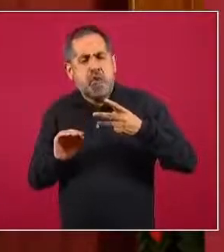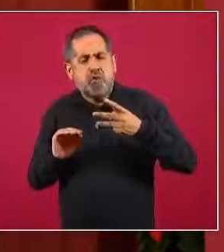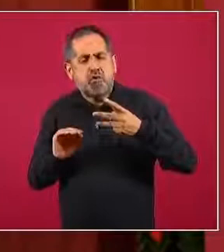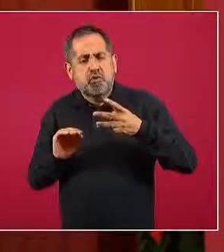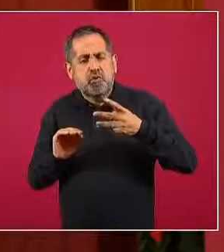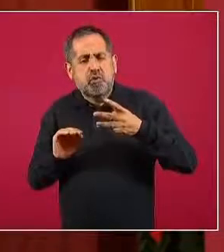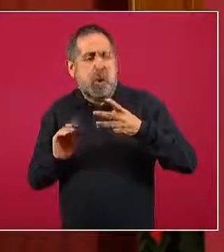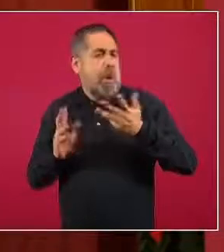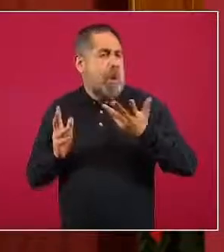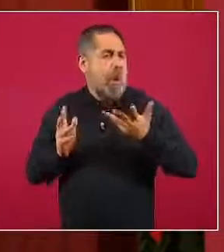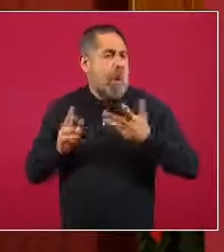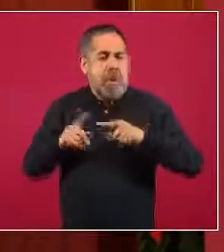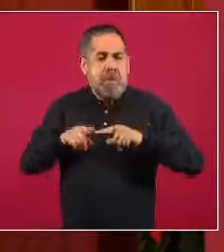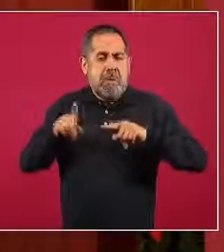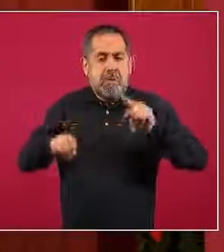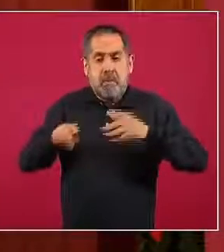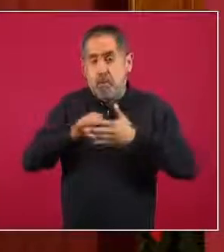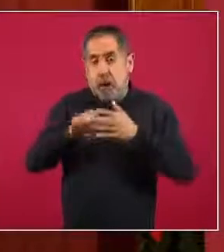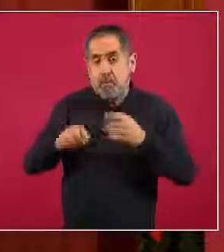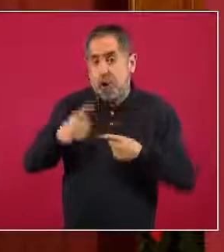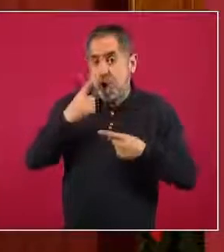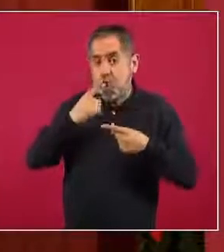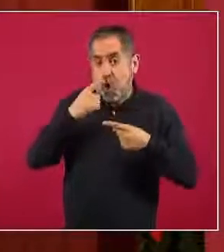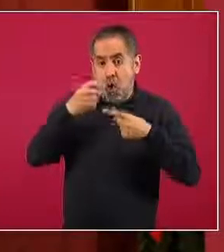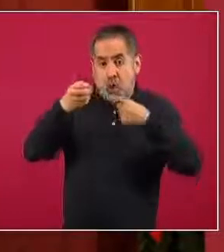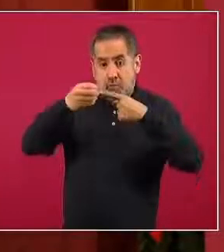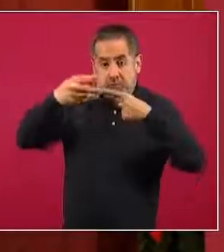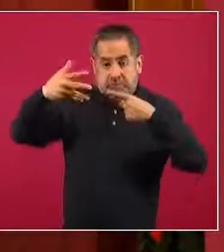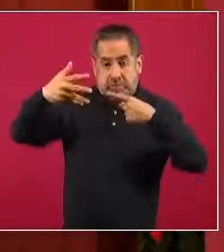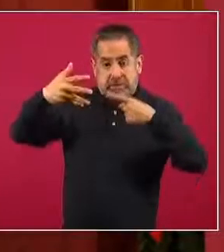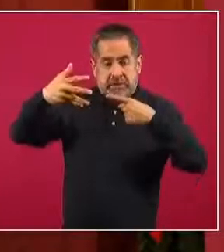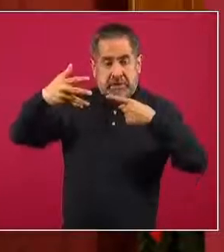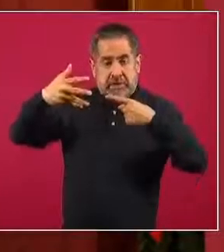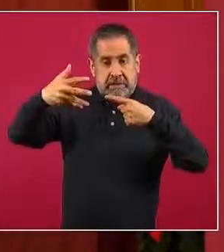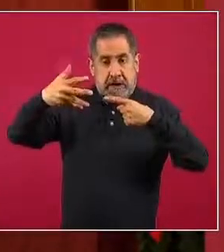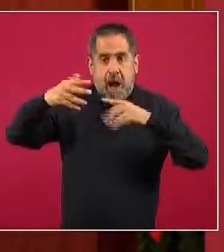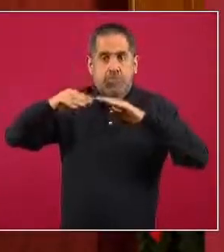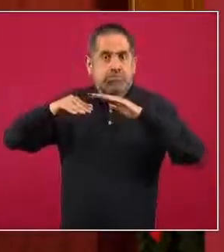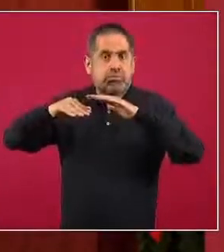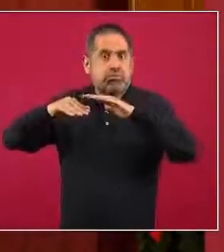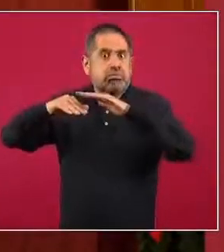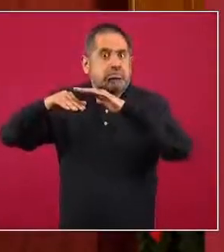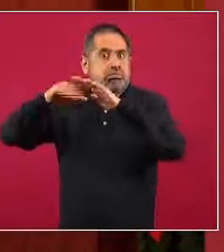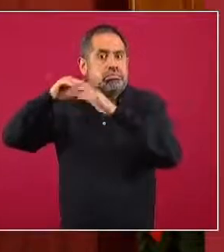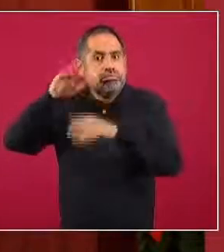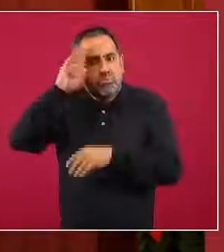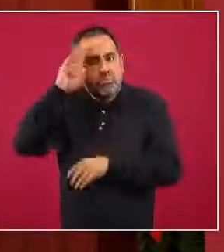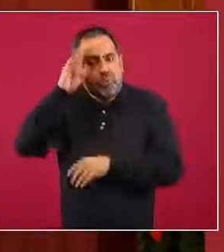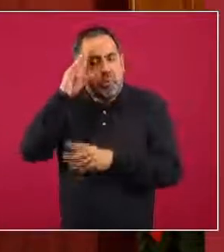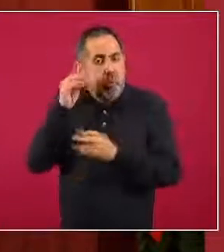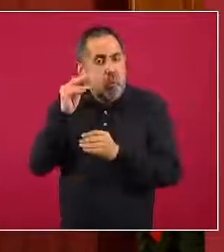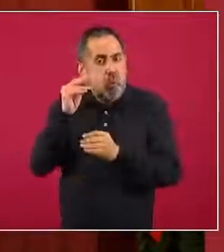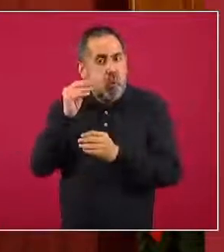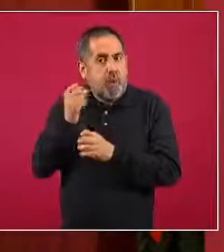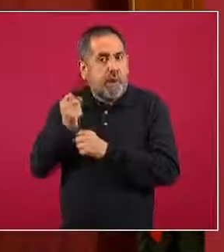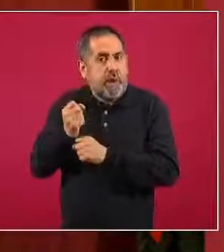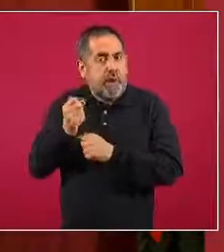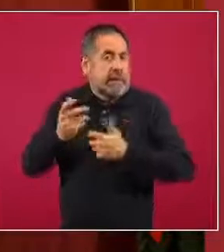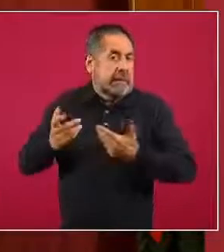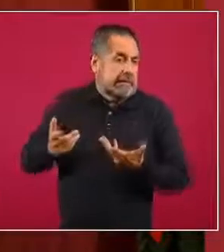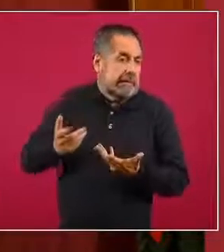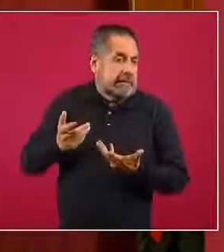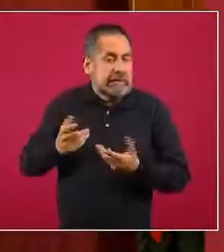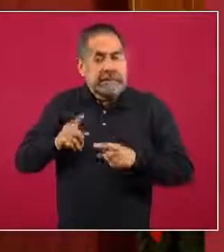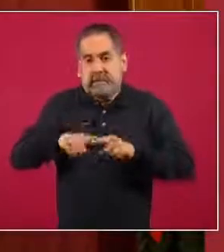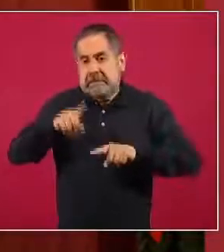rojo, dentro del mismo rojo estar creciendo en el nivel máximo, lo cual estaría lógicamente hablando que la